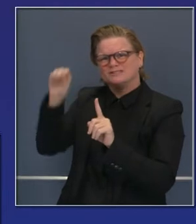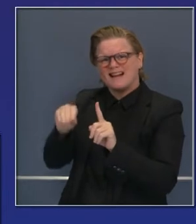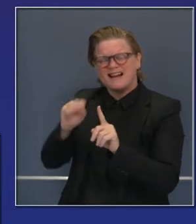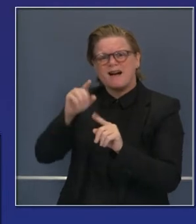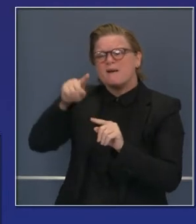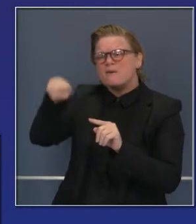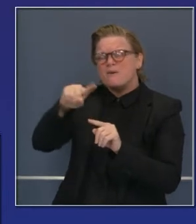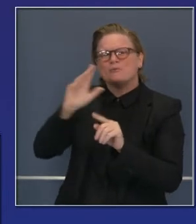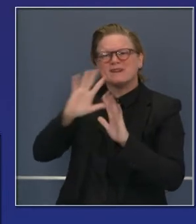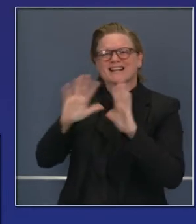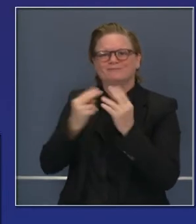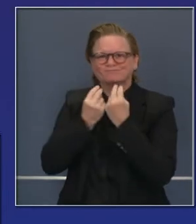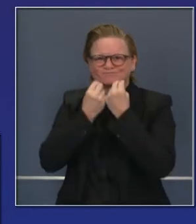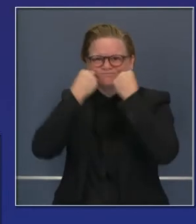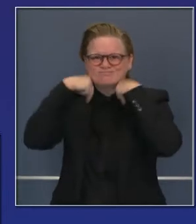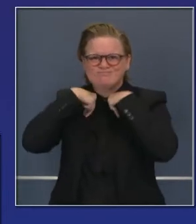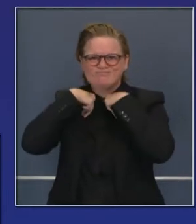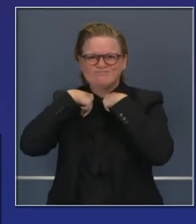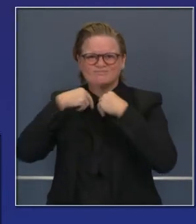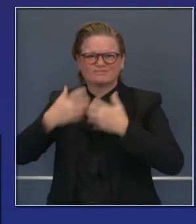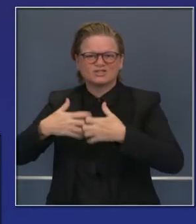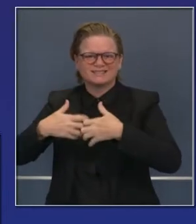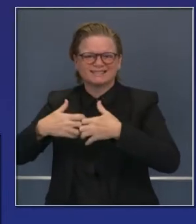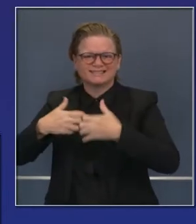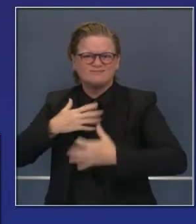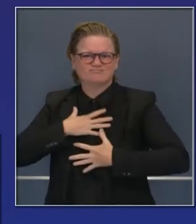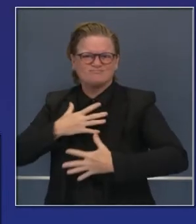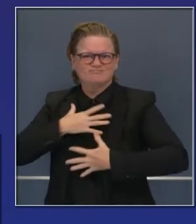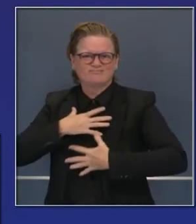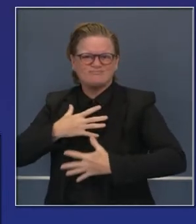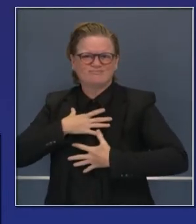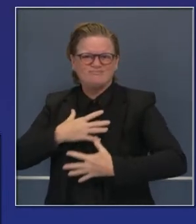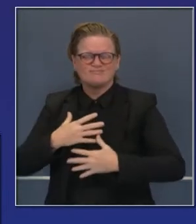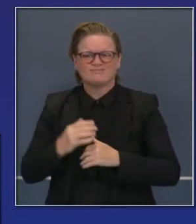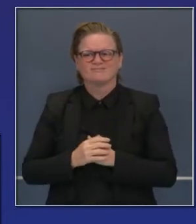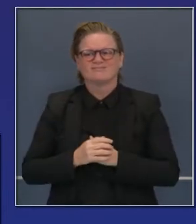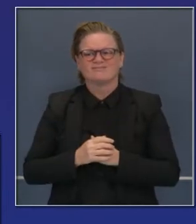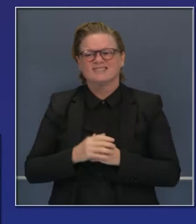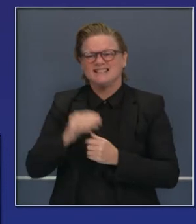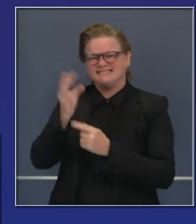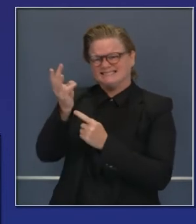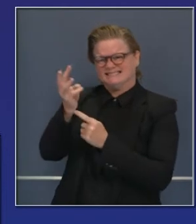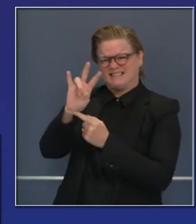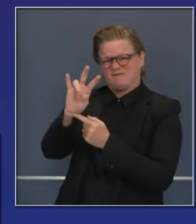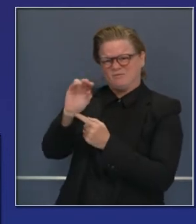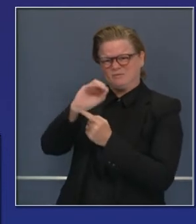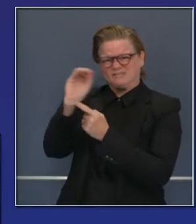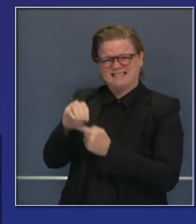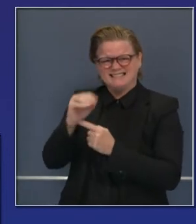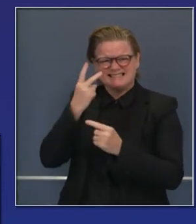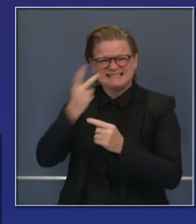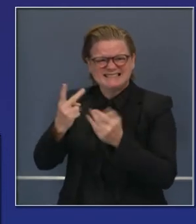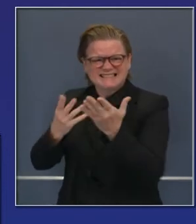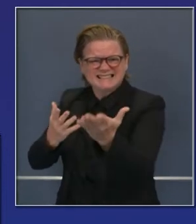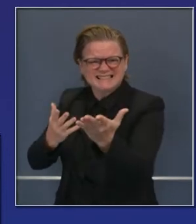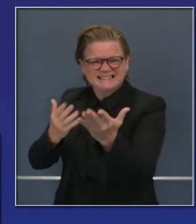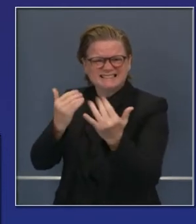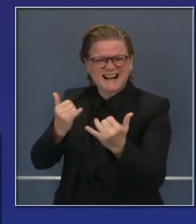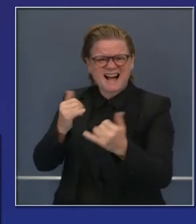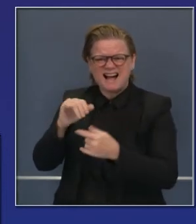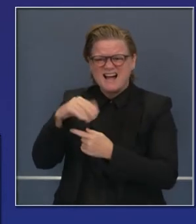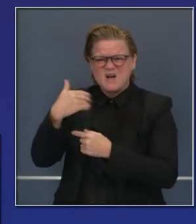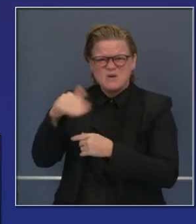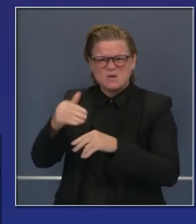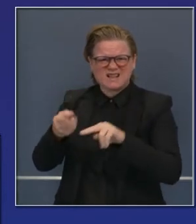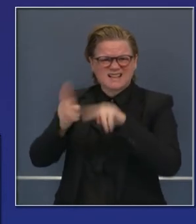la línea de la tendencia. Hablando de ingresos a unidades de cuidados intensivos, un aumento de 67